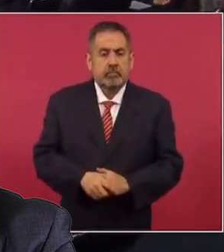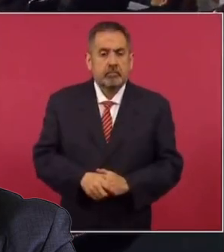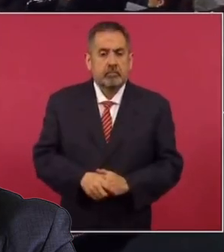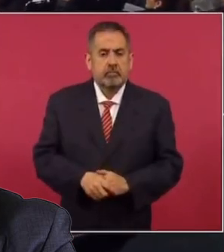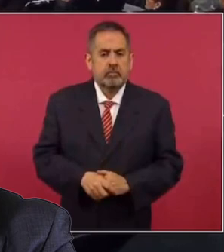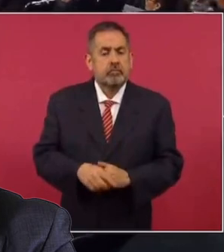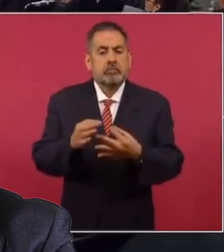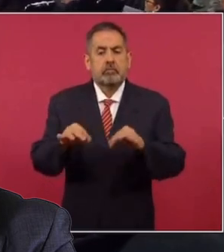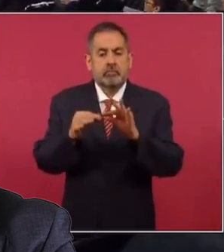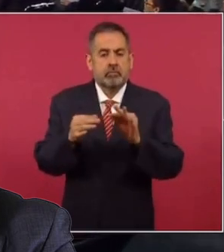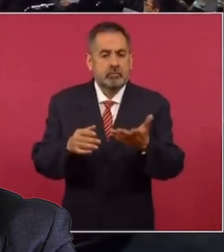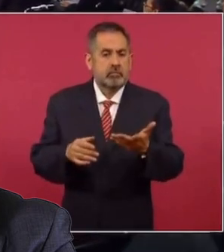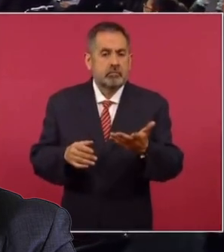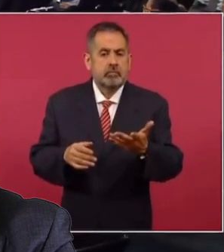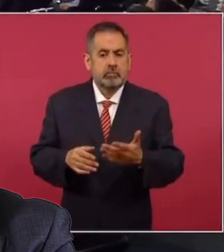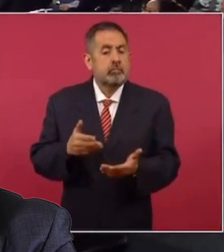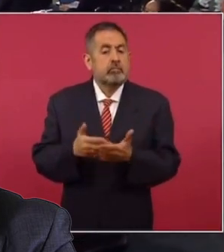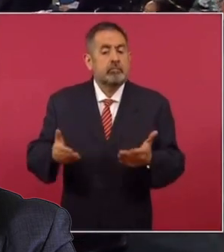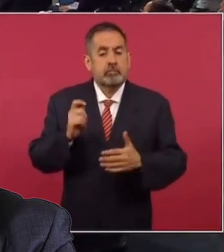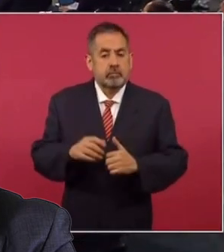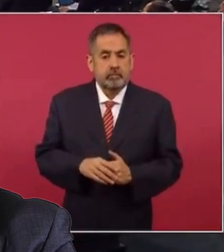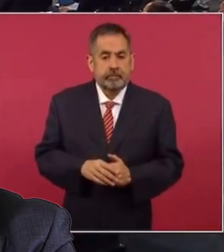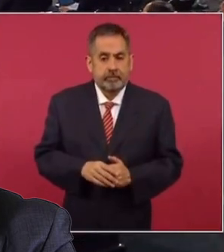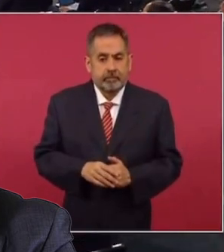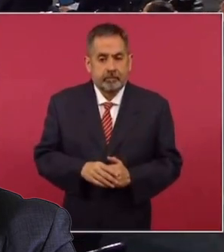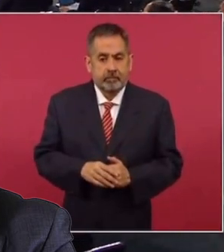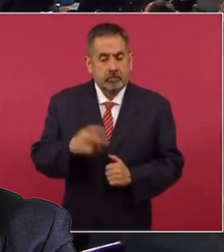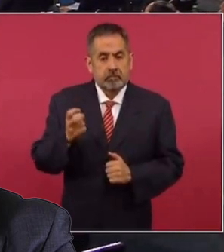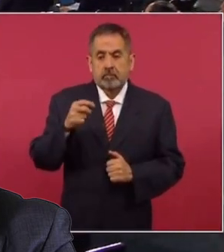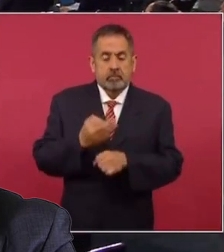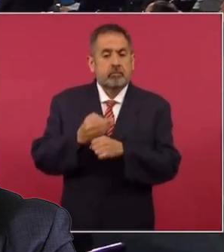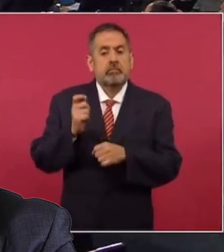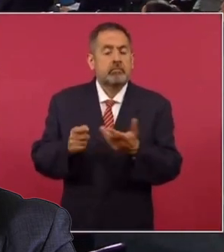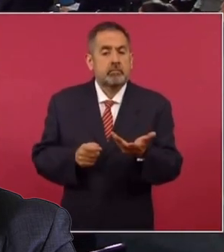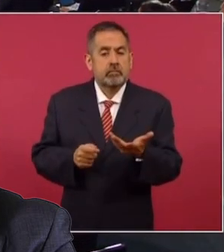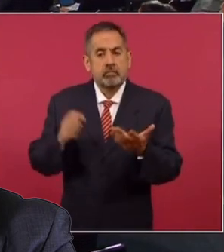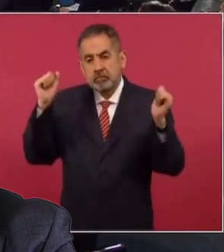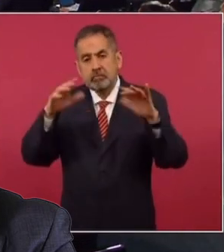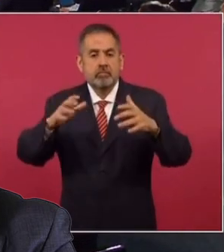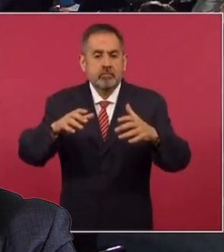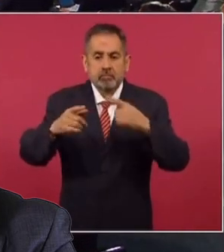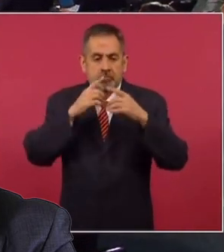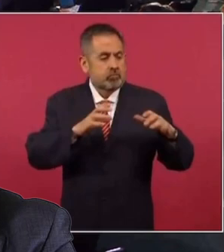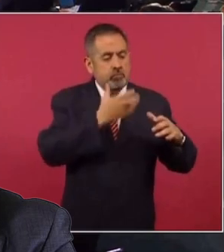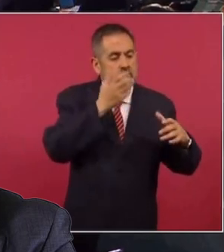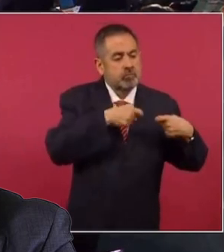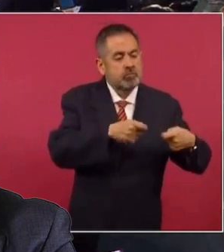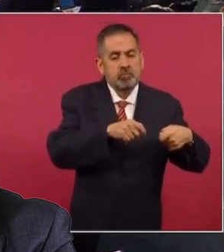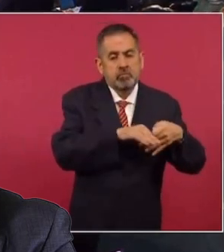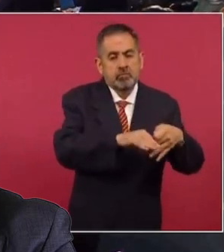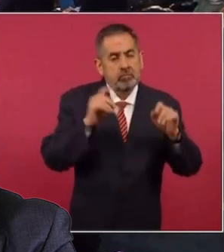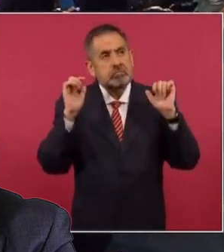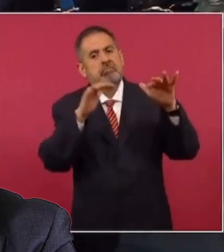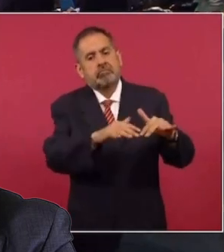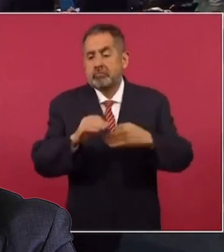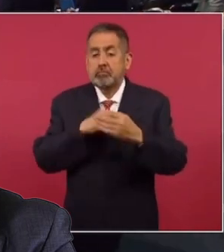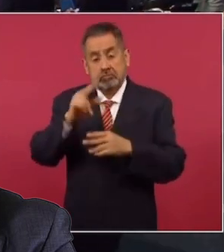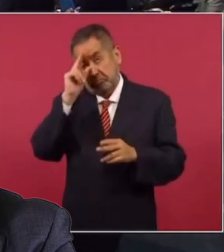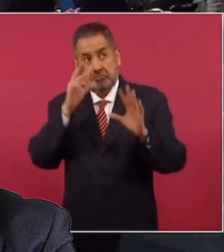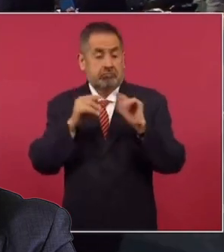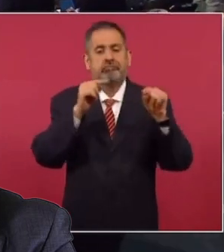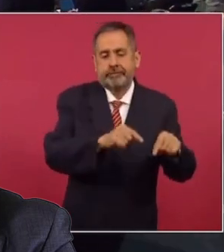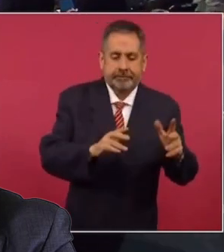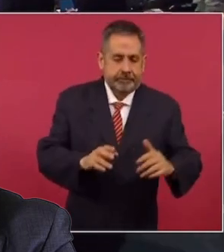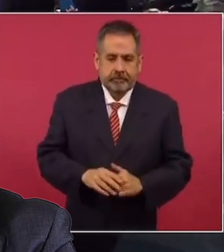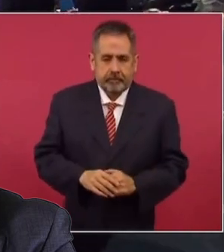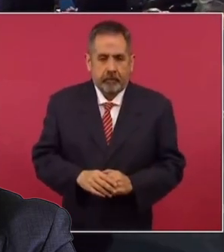Es que es importante porque ahora es un foro del conservadurismo. Allá van todos los intelectuales